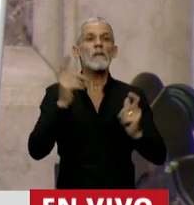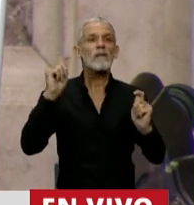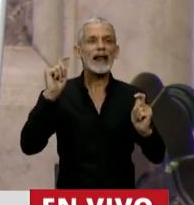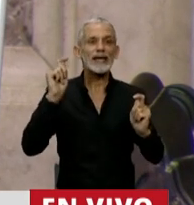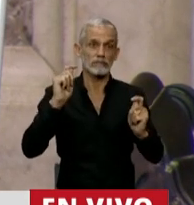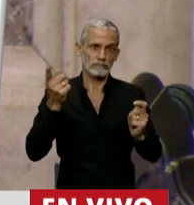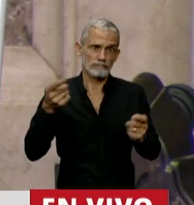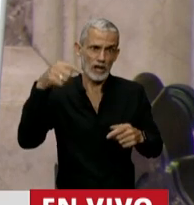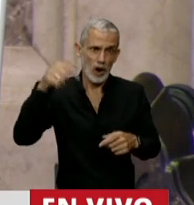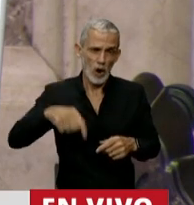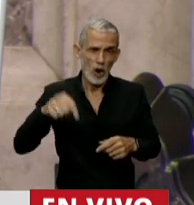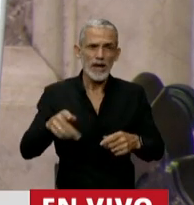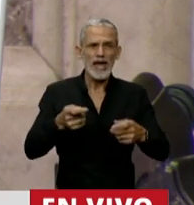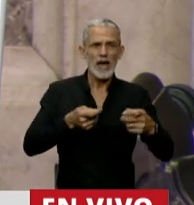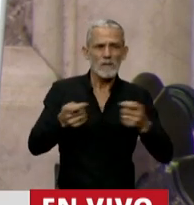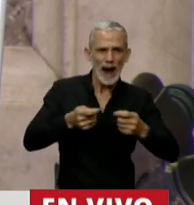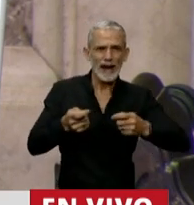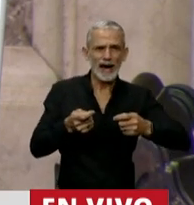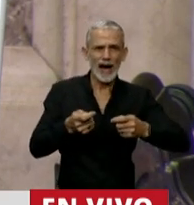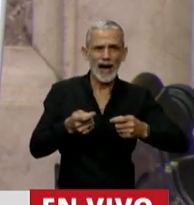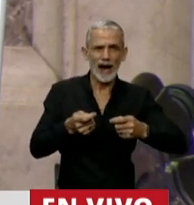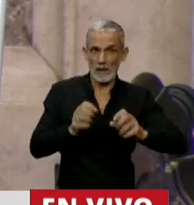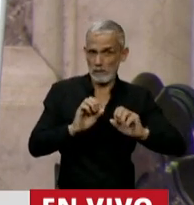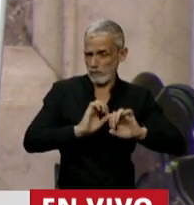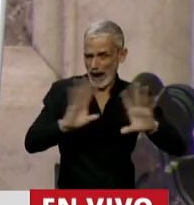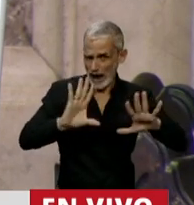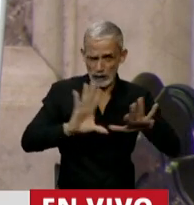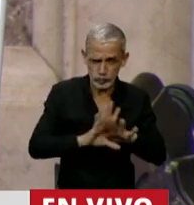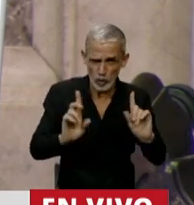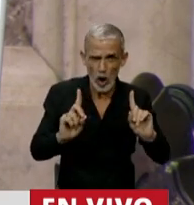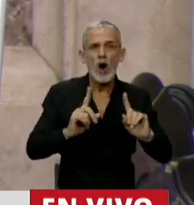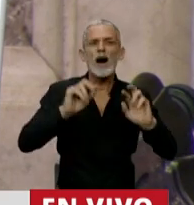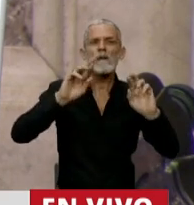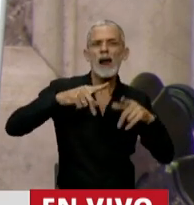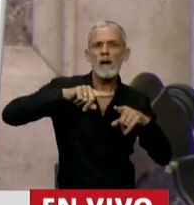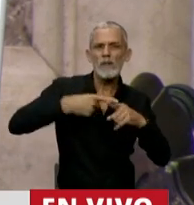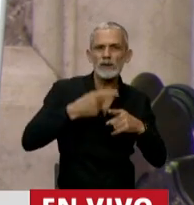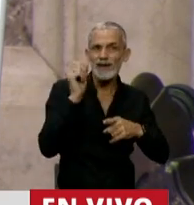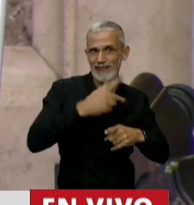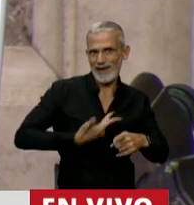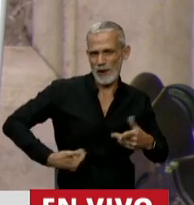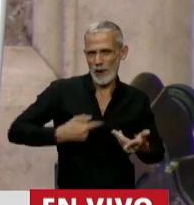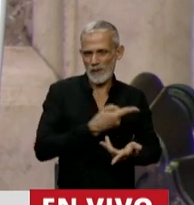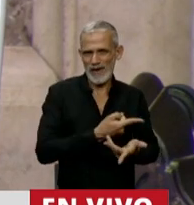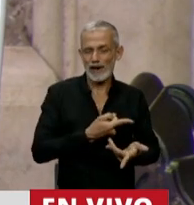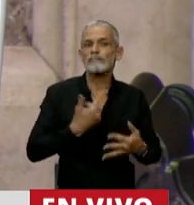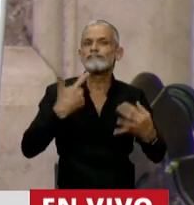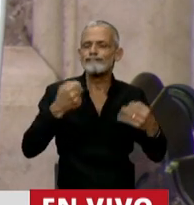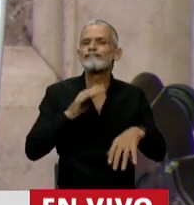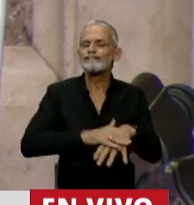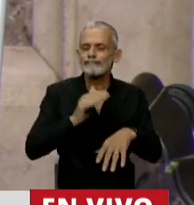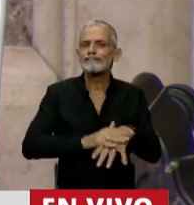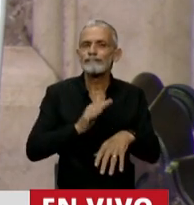para con quienes hoy manejan desacertadamente las políticas de gobierno que son los verdaderos